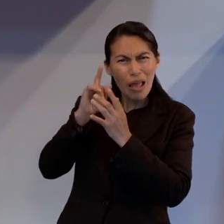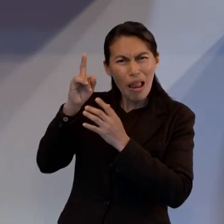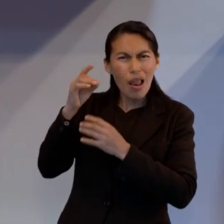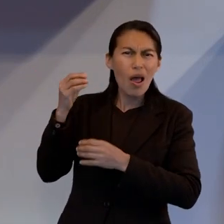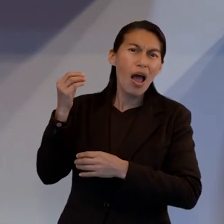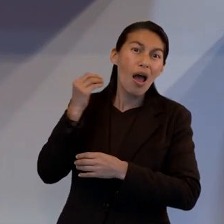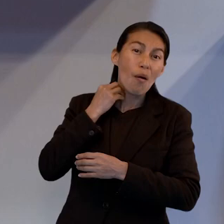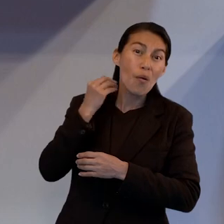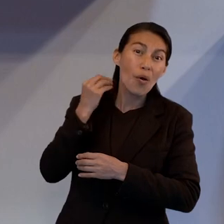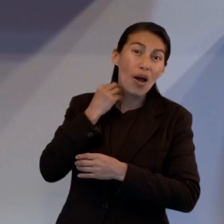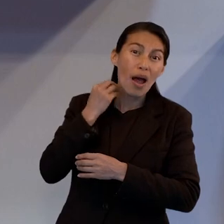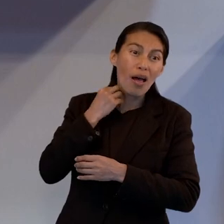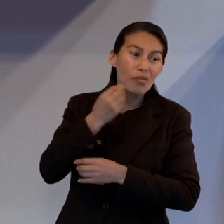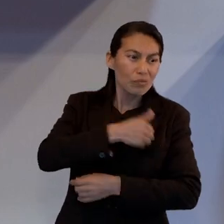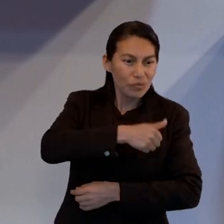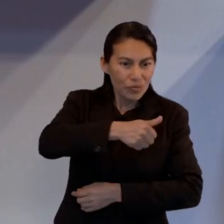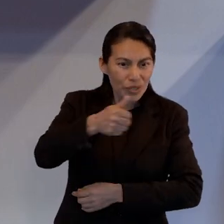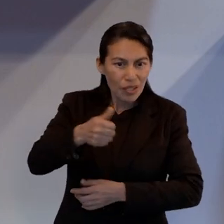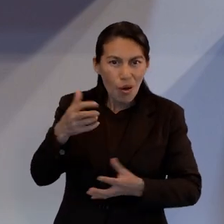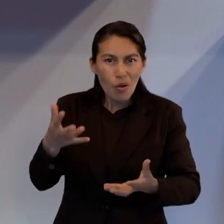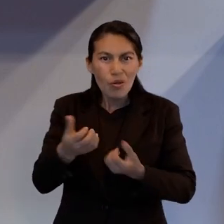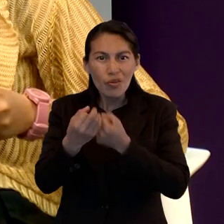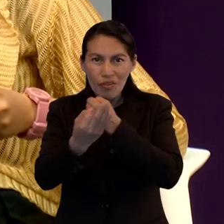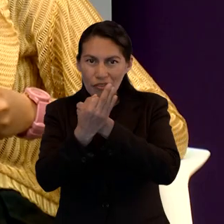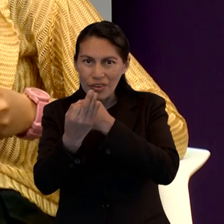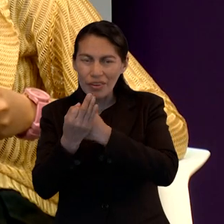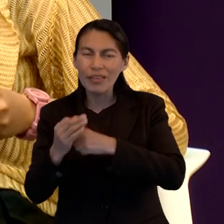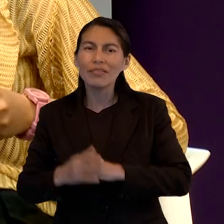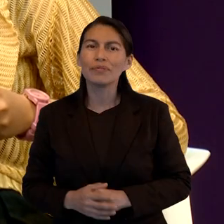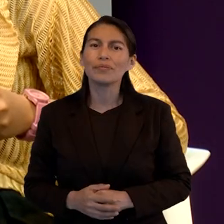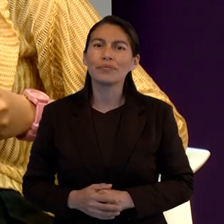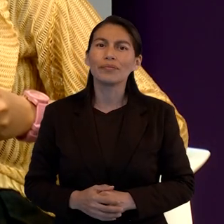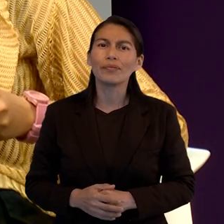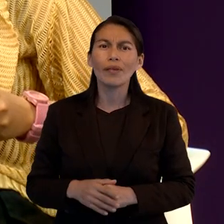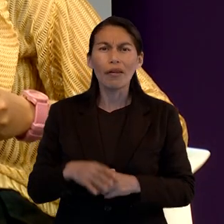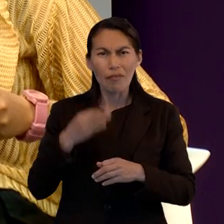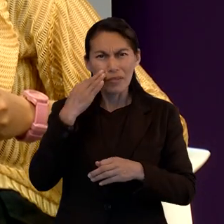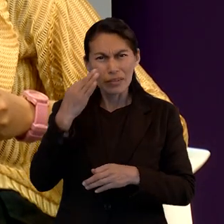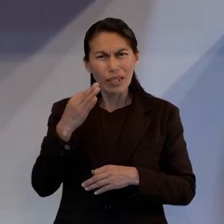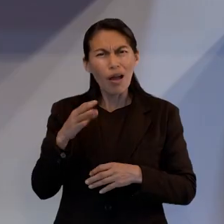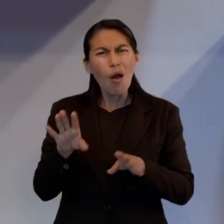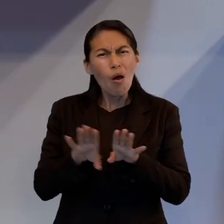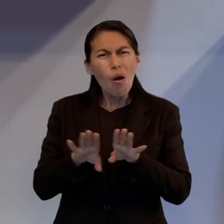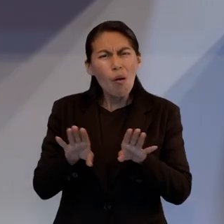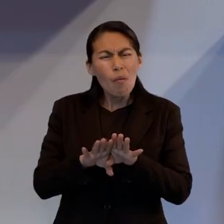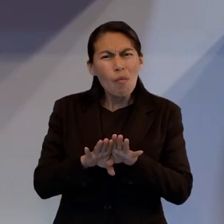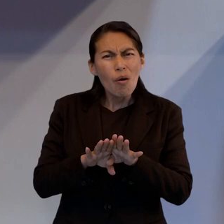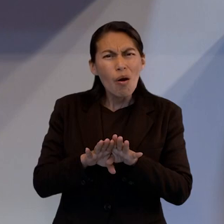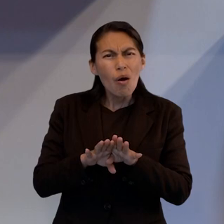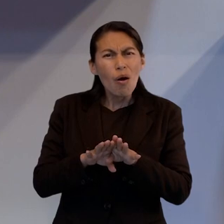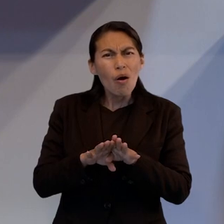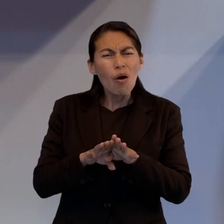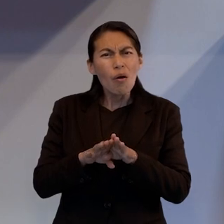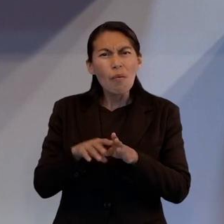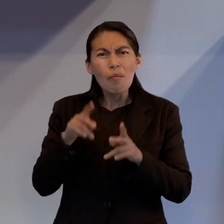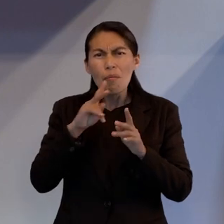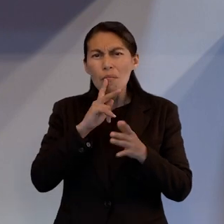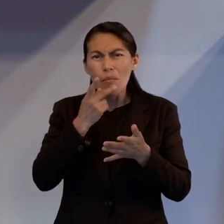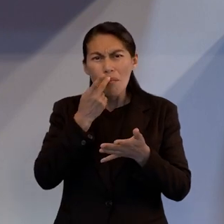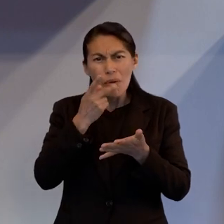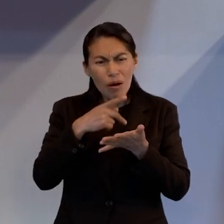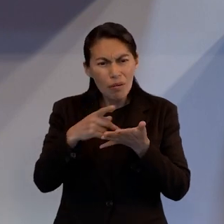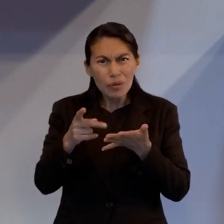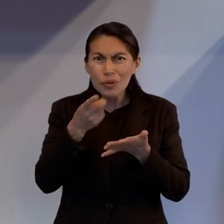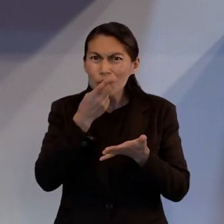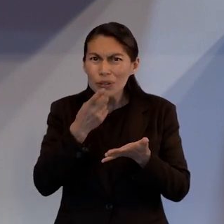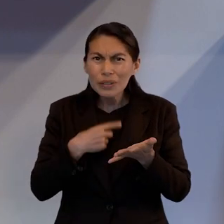Pablo aquí en Hebreo nos presenta esta advertencia. Y esto nos deja una